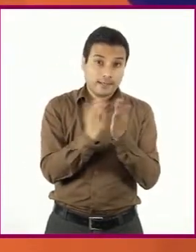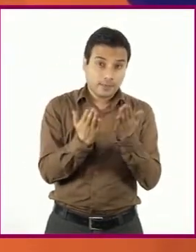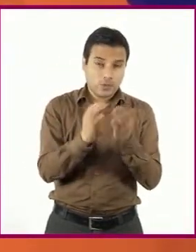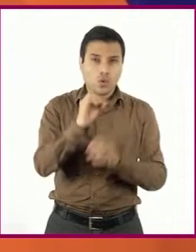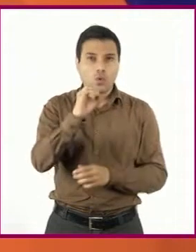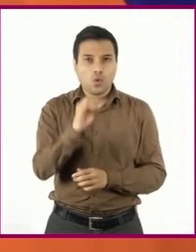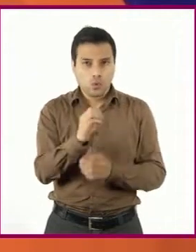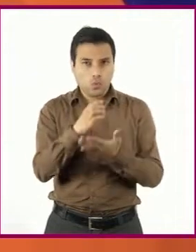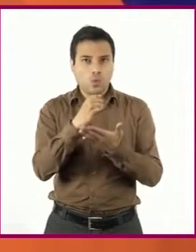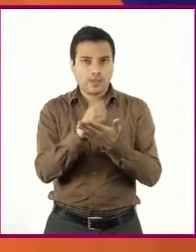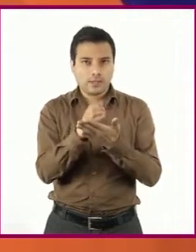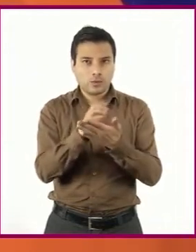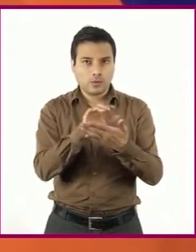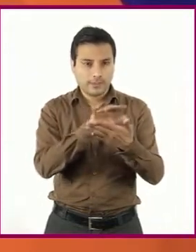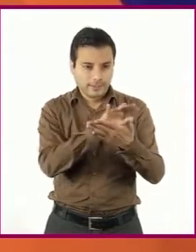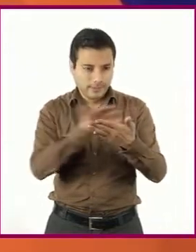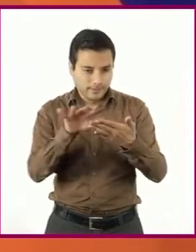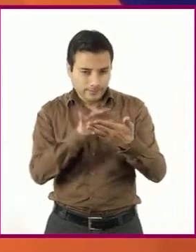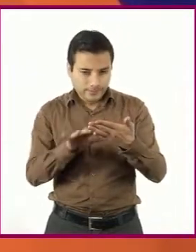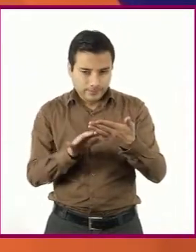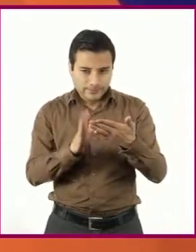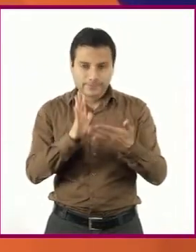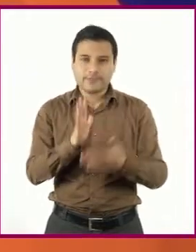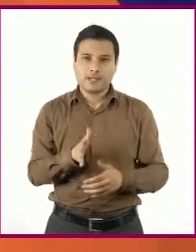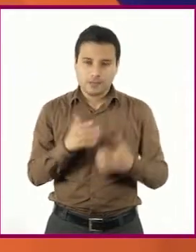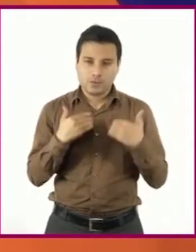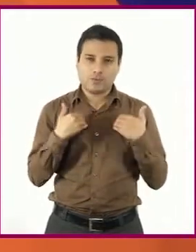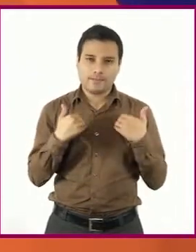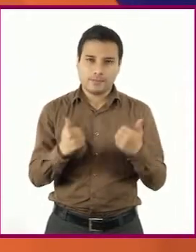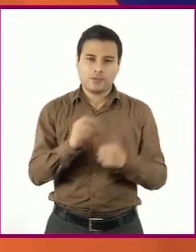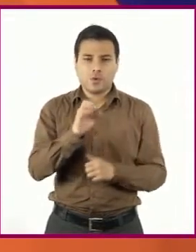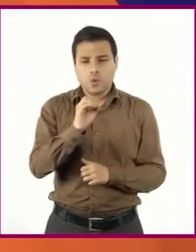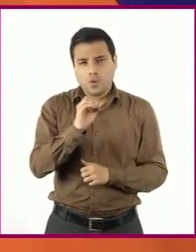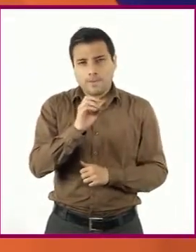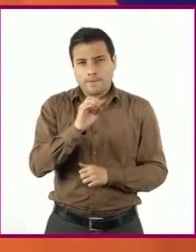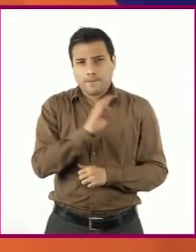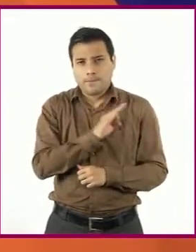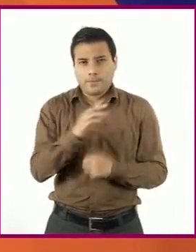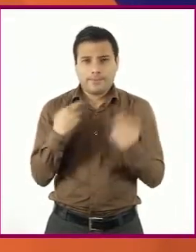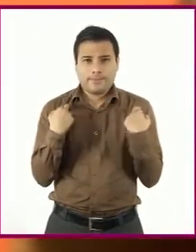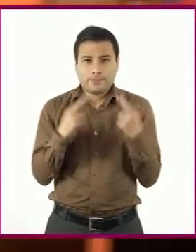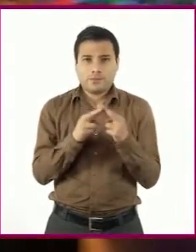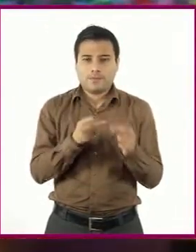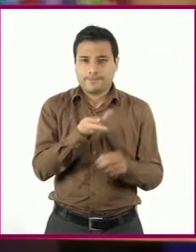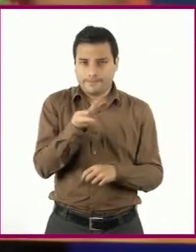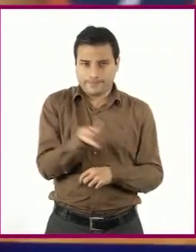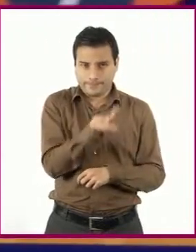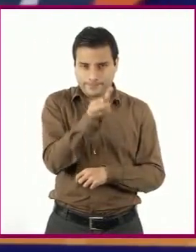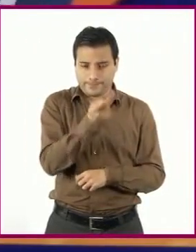de texto, revisar a sus apuntes o bien consultarlo directamente con sus profesores.